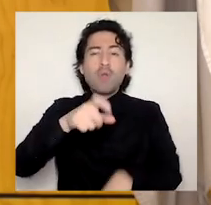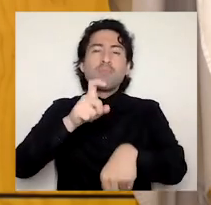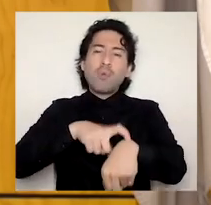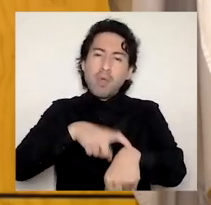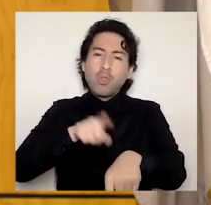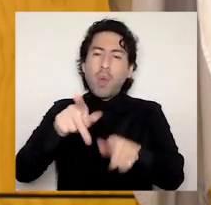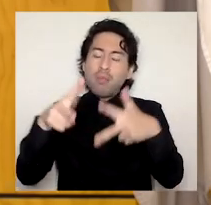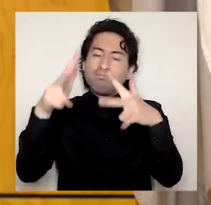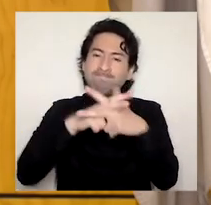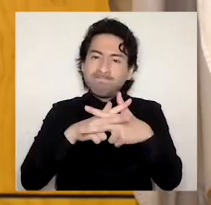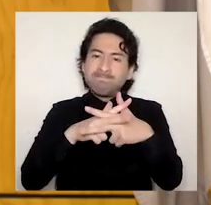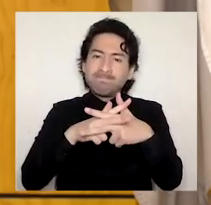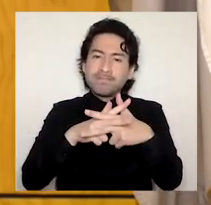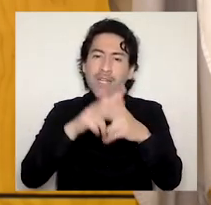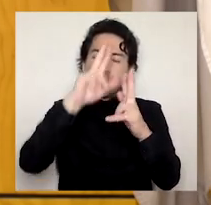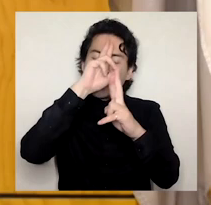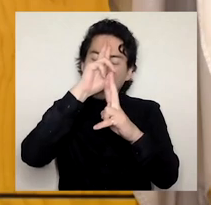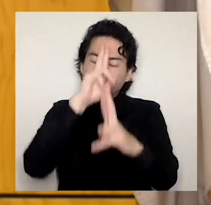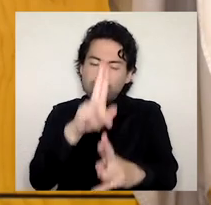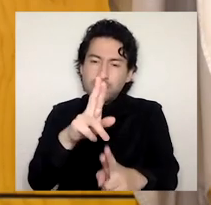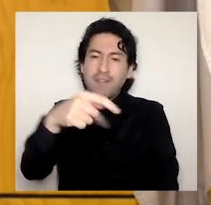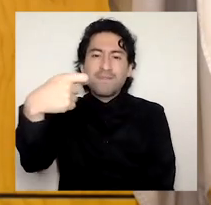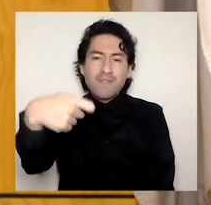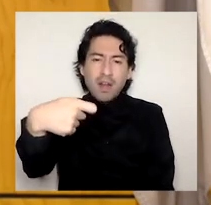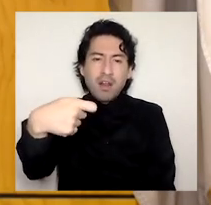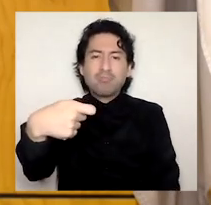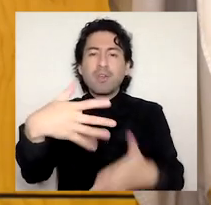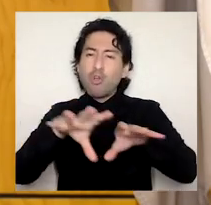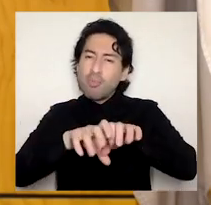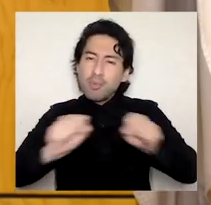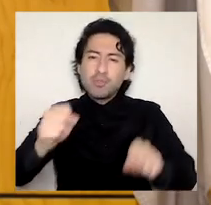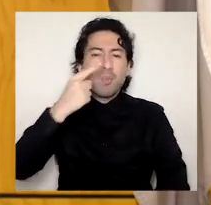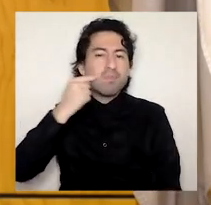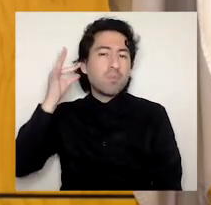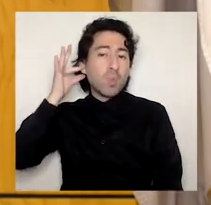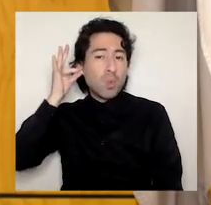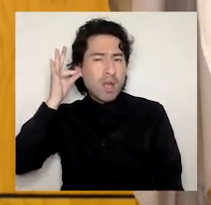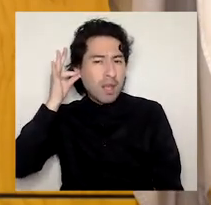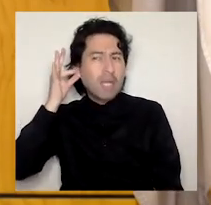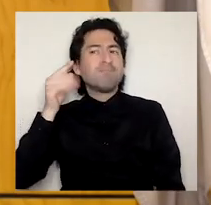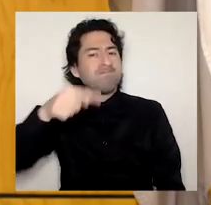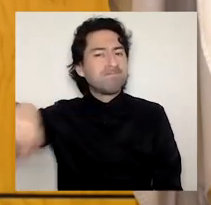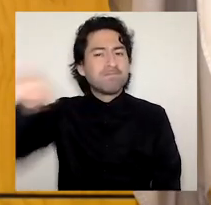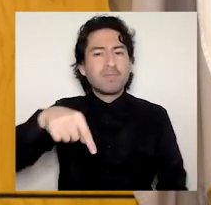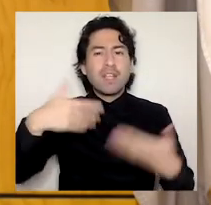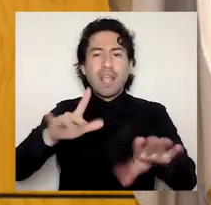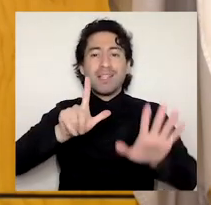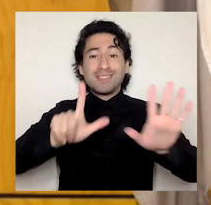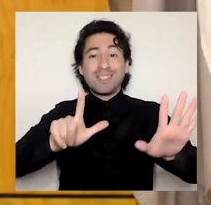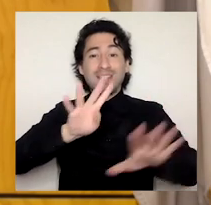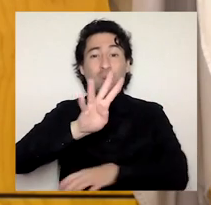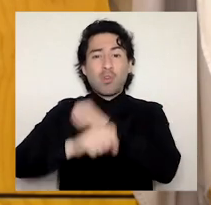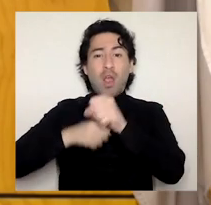el compromiso de mujeres y hombres que en estos 74 años de historia con su trabajo han ido